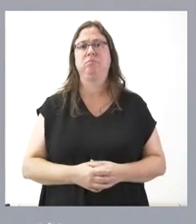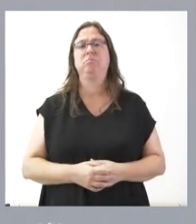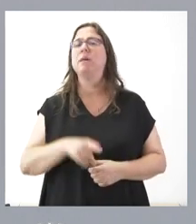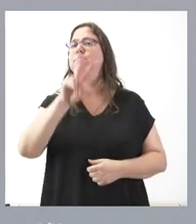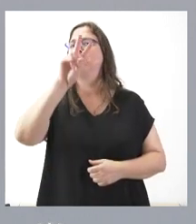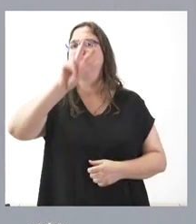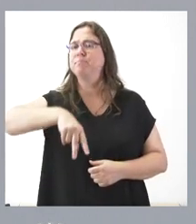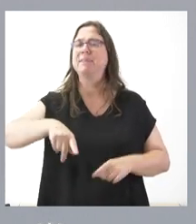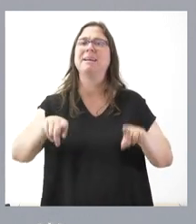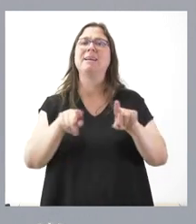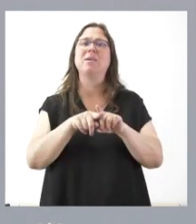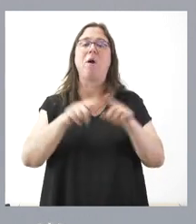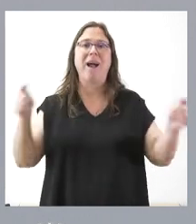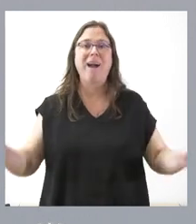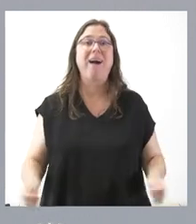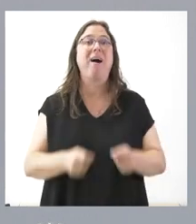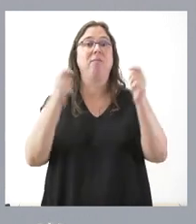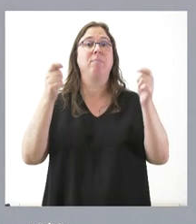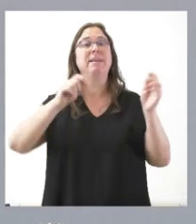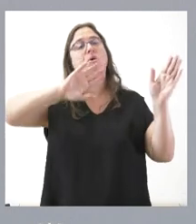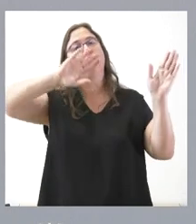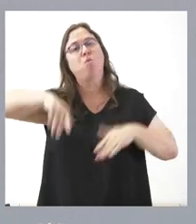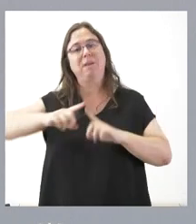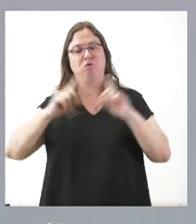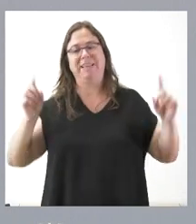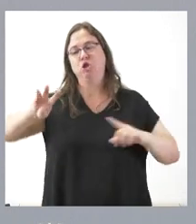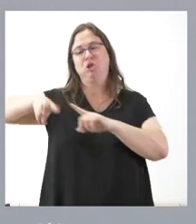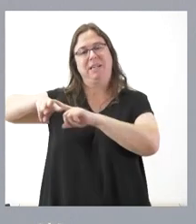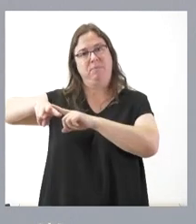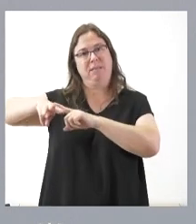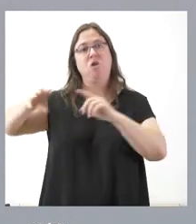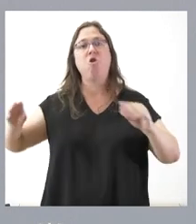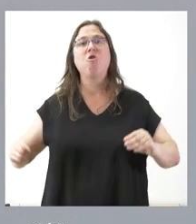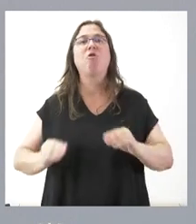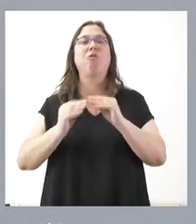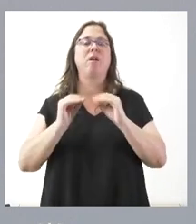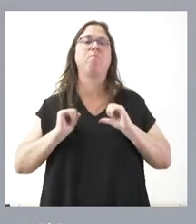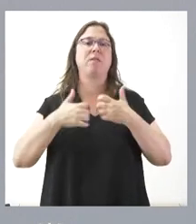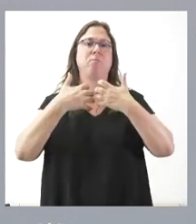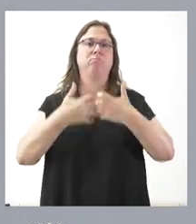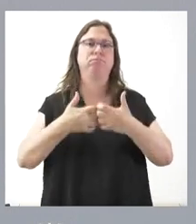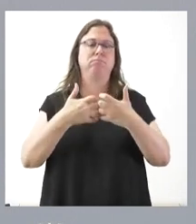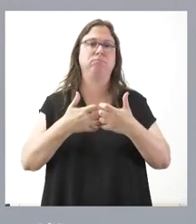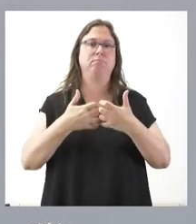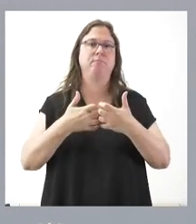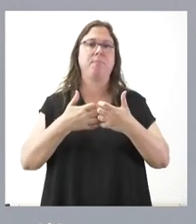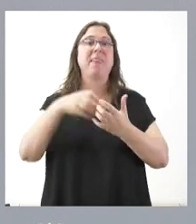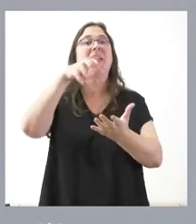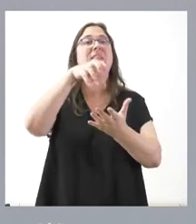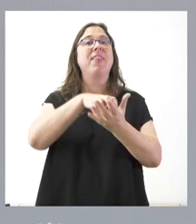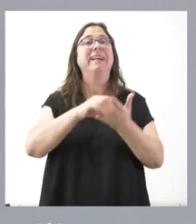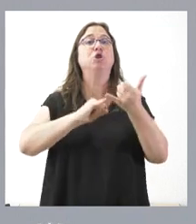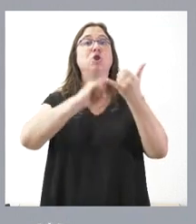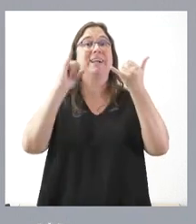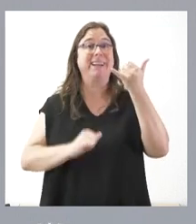campaña para el último trimestre del año, coincidiendo con la puesta en marcha de los centros de crisis